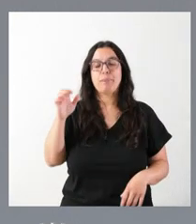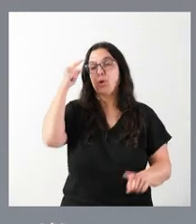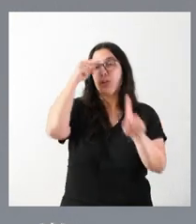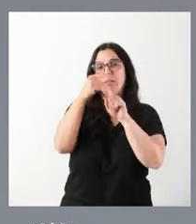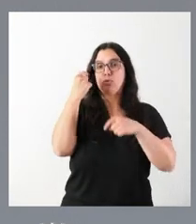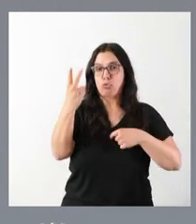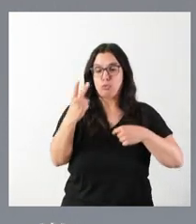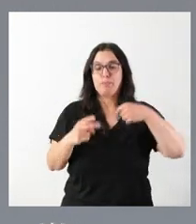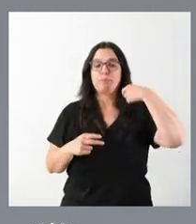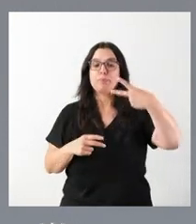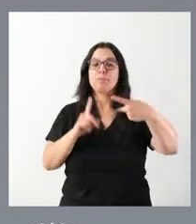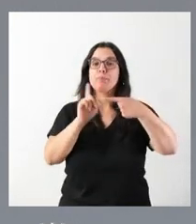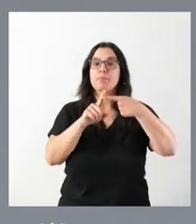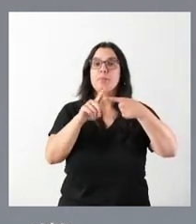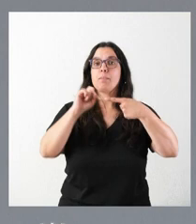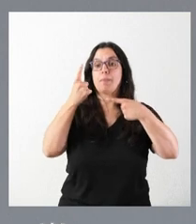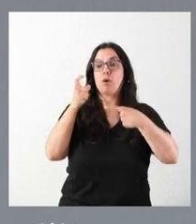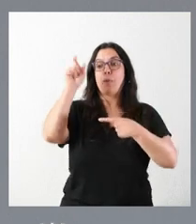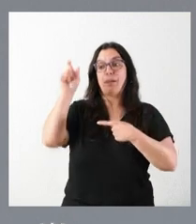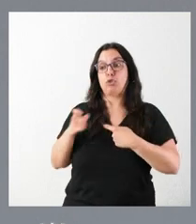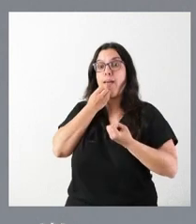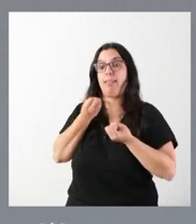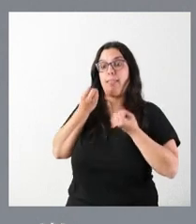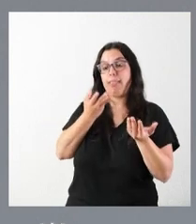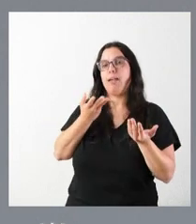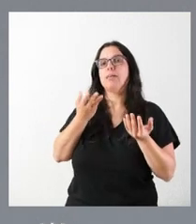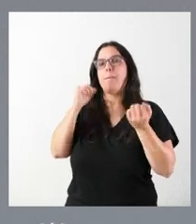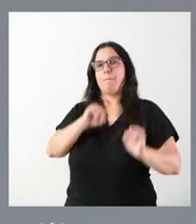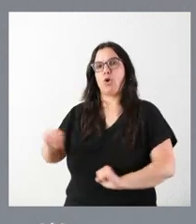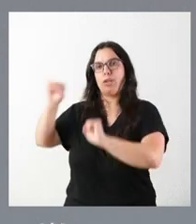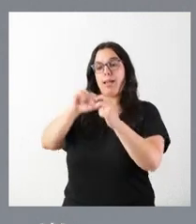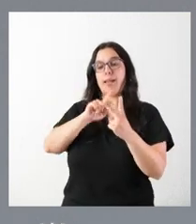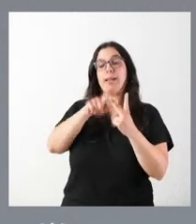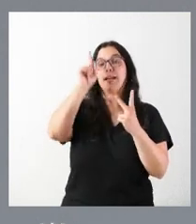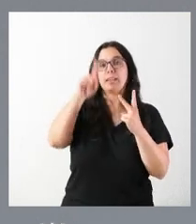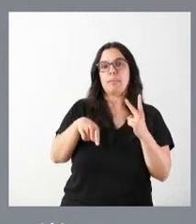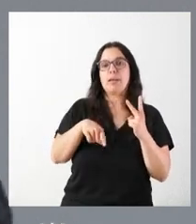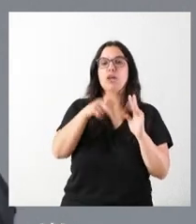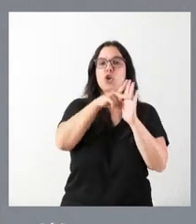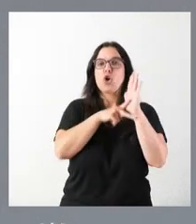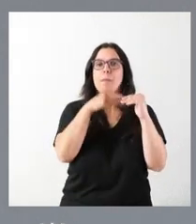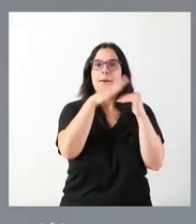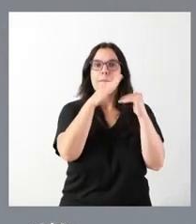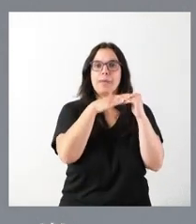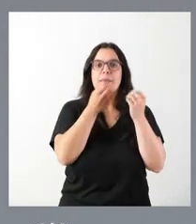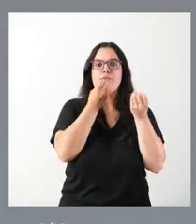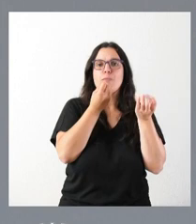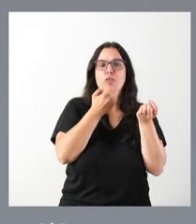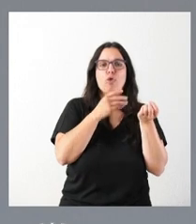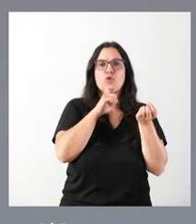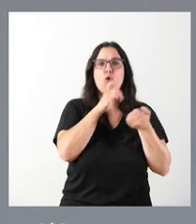lugar, proteger a los informantes y, en segundo lugar, establecer las normas mínimas de los canales de información.